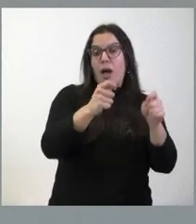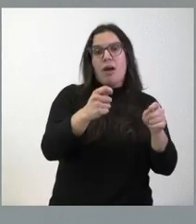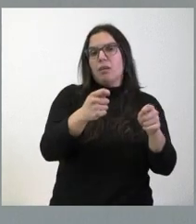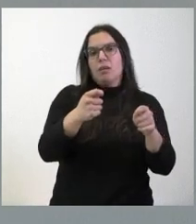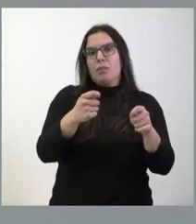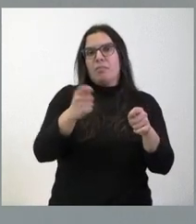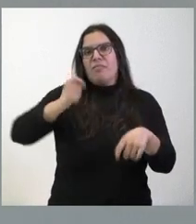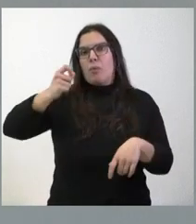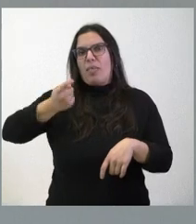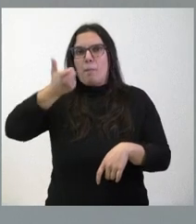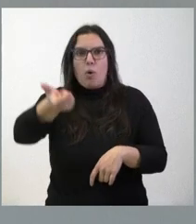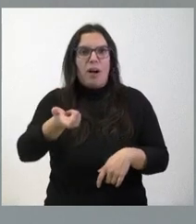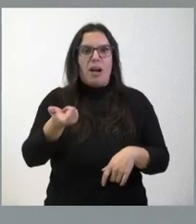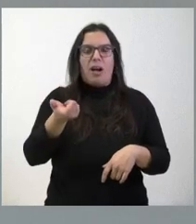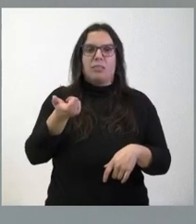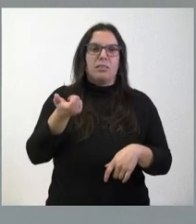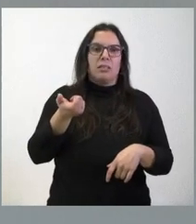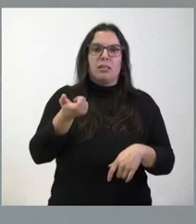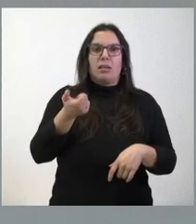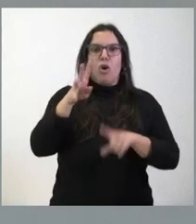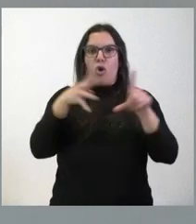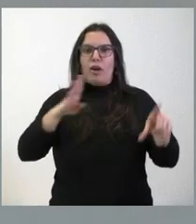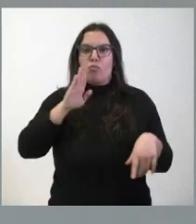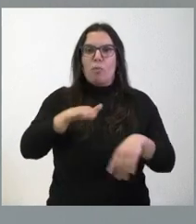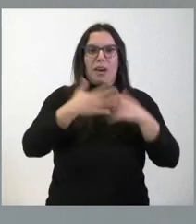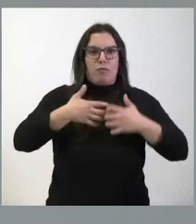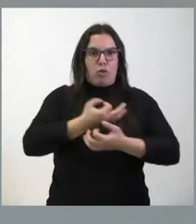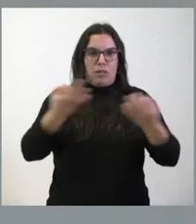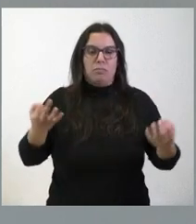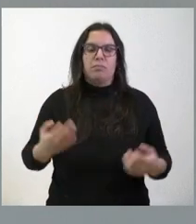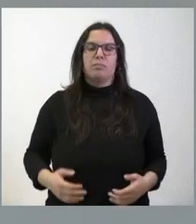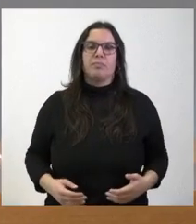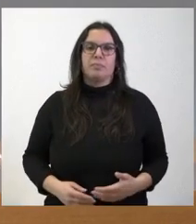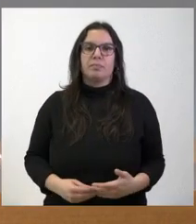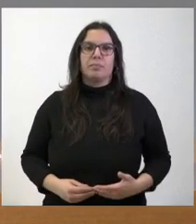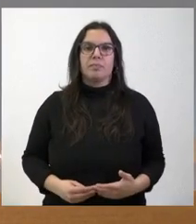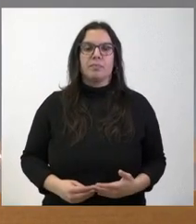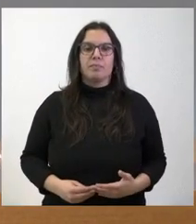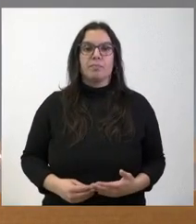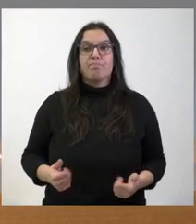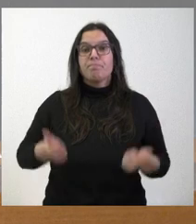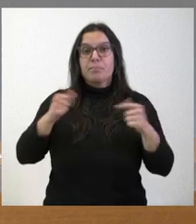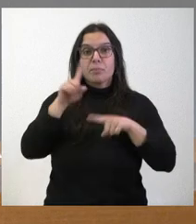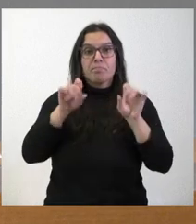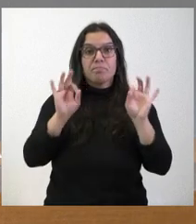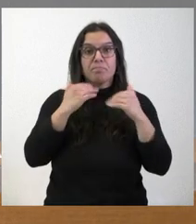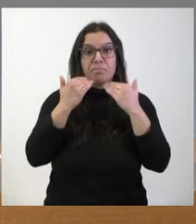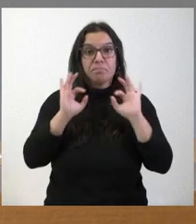número de frecuencias o de rutas a los horarios adecuados para su adecuado funcionamiento y éxito. ¿Alguna pregunta más?